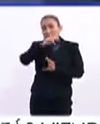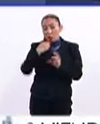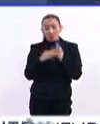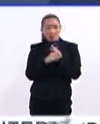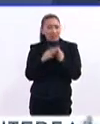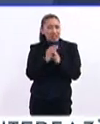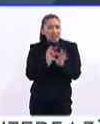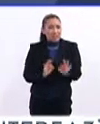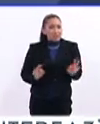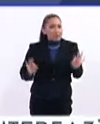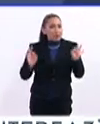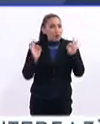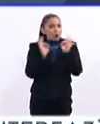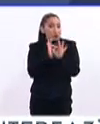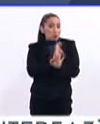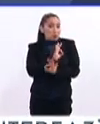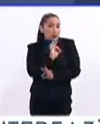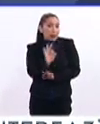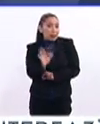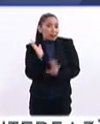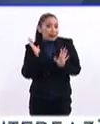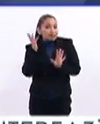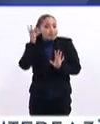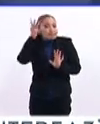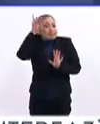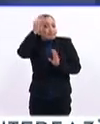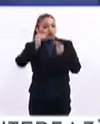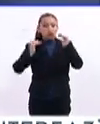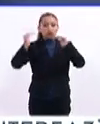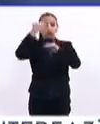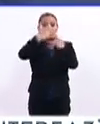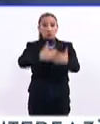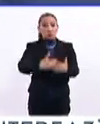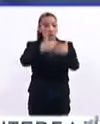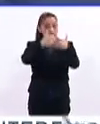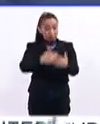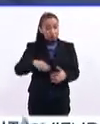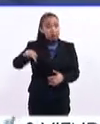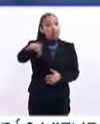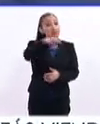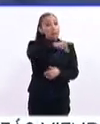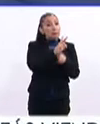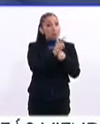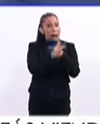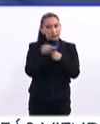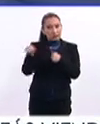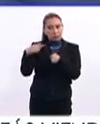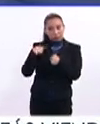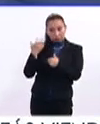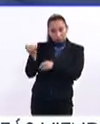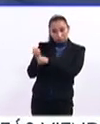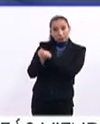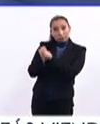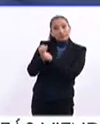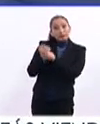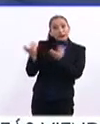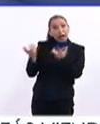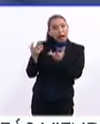elemento fundamental que podría colocar en una industria muy importante a estos países que están desarrollando